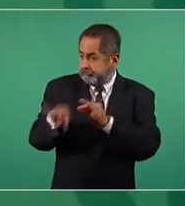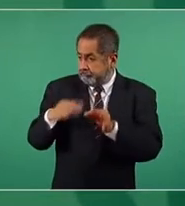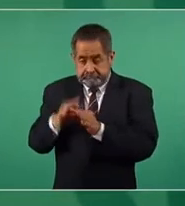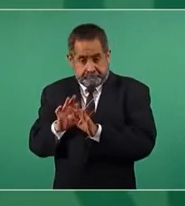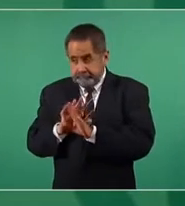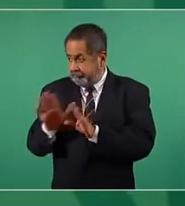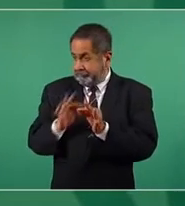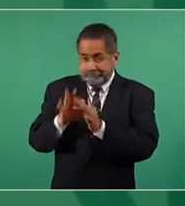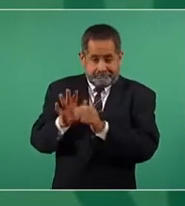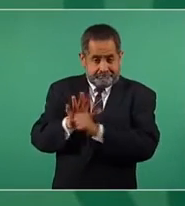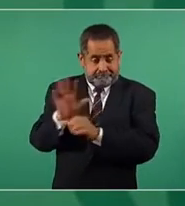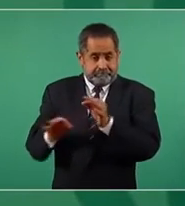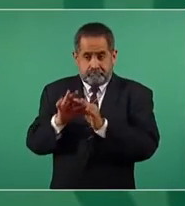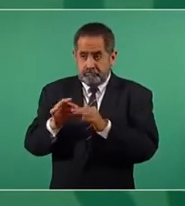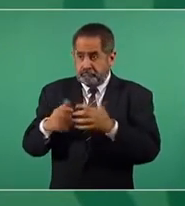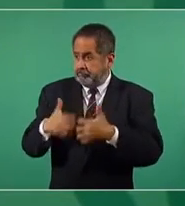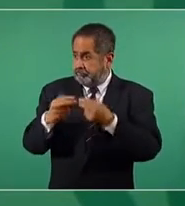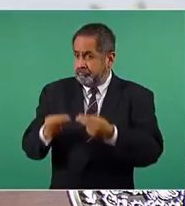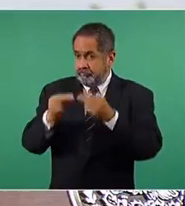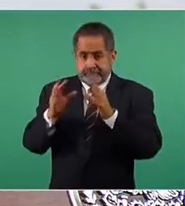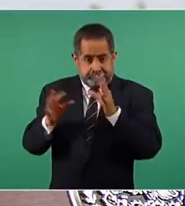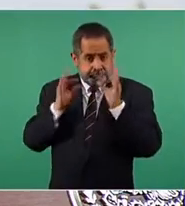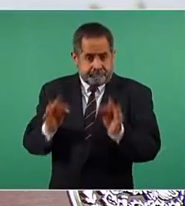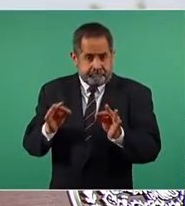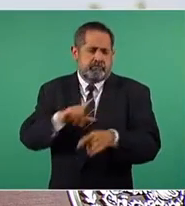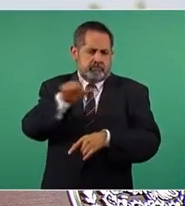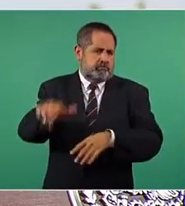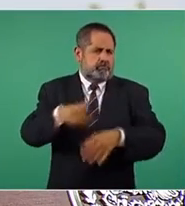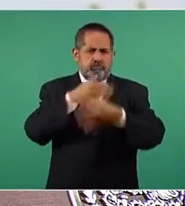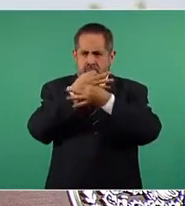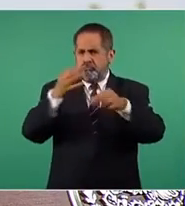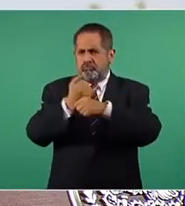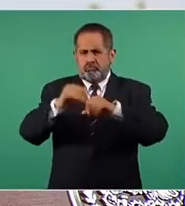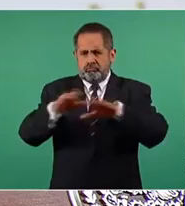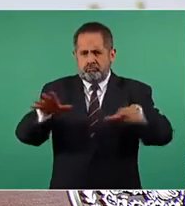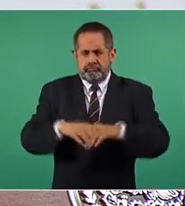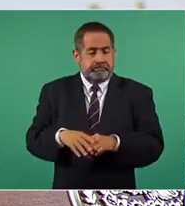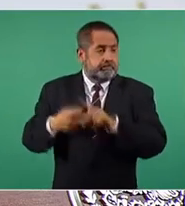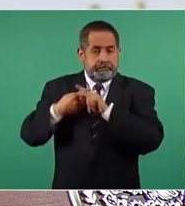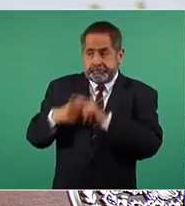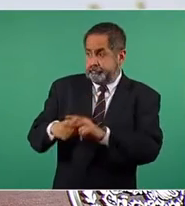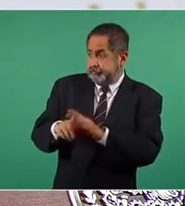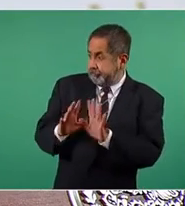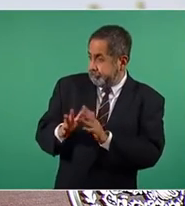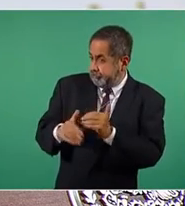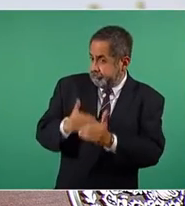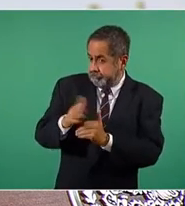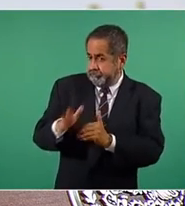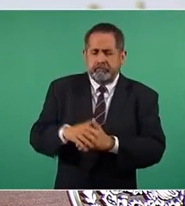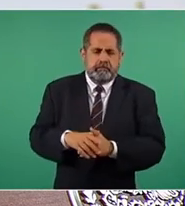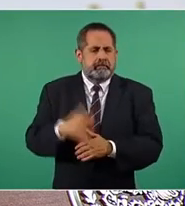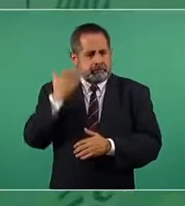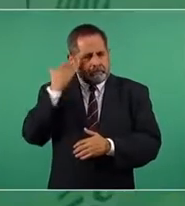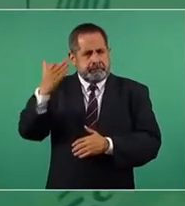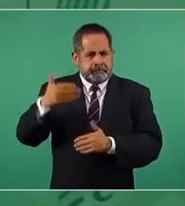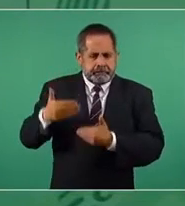toda la empresa funcionando, va a ser por etapas,